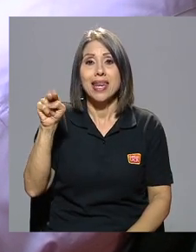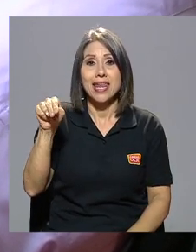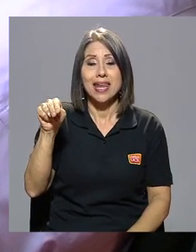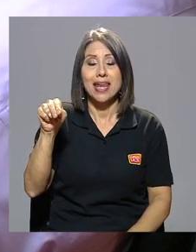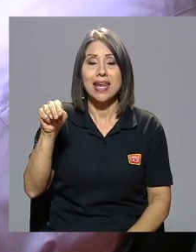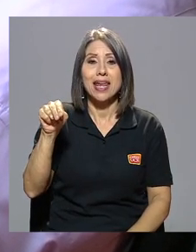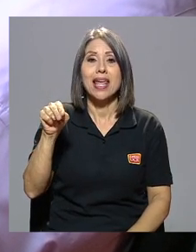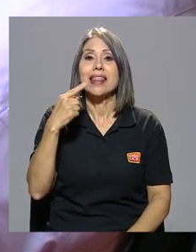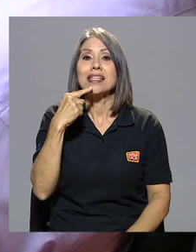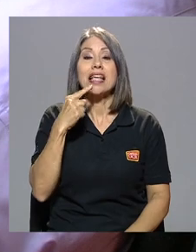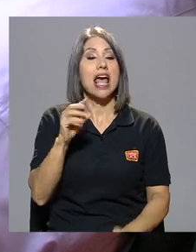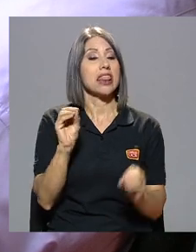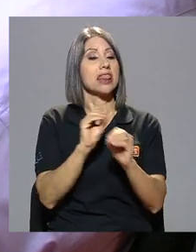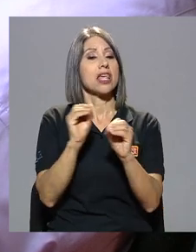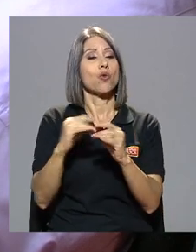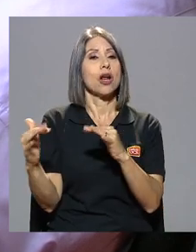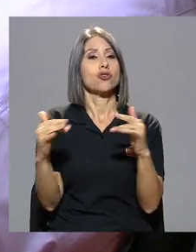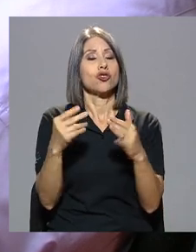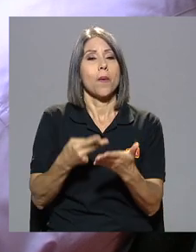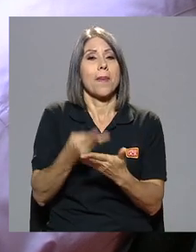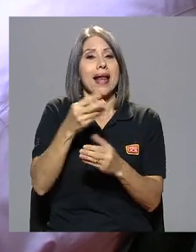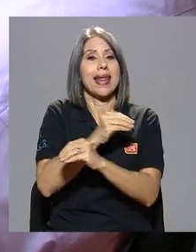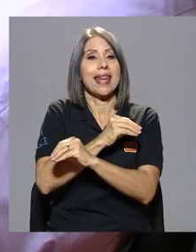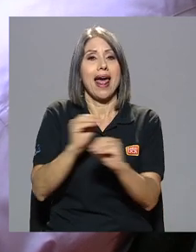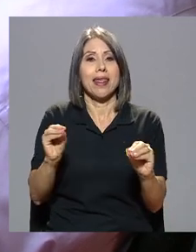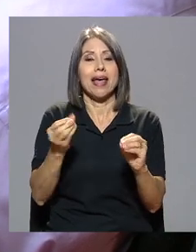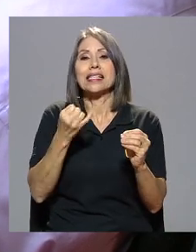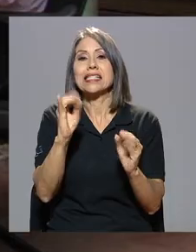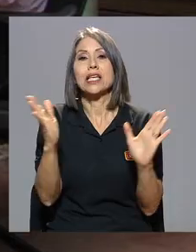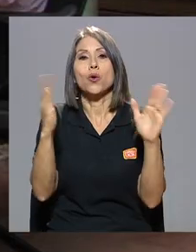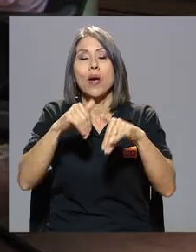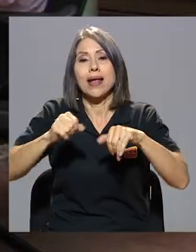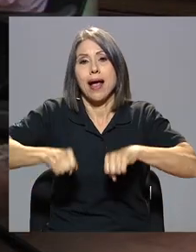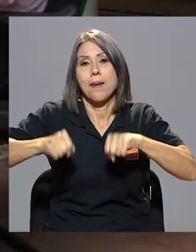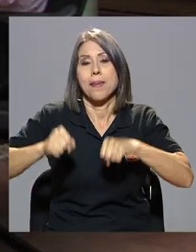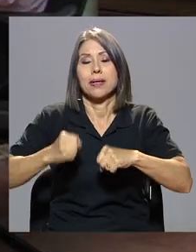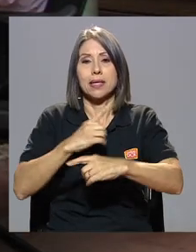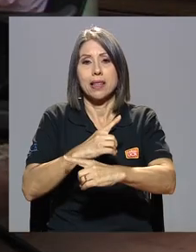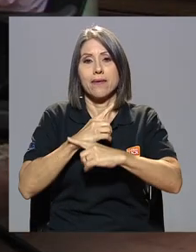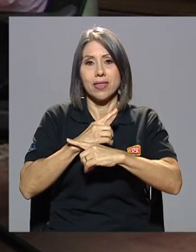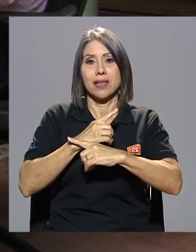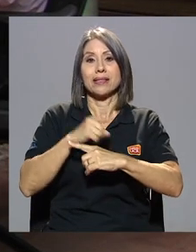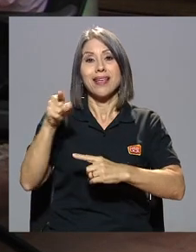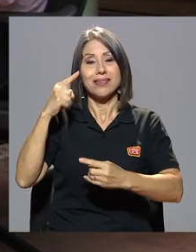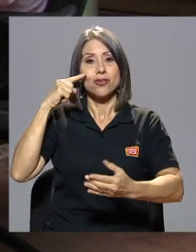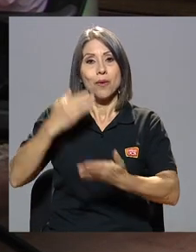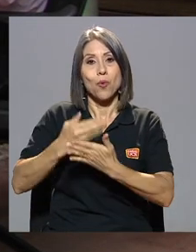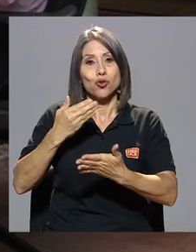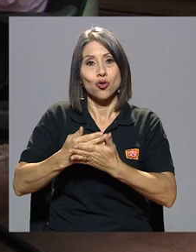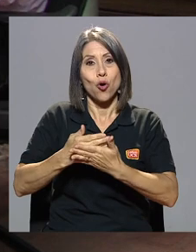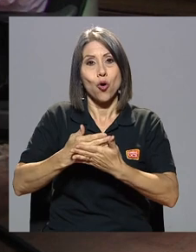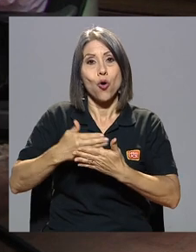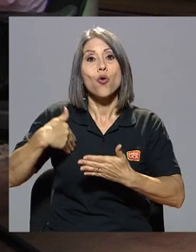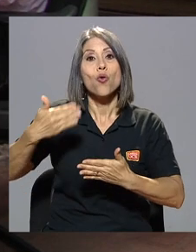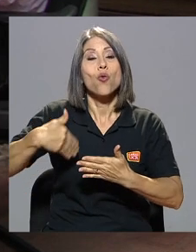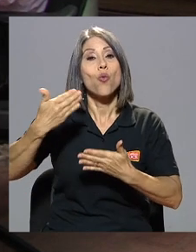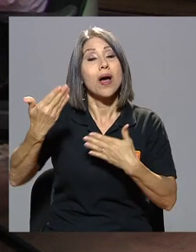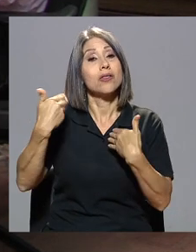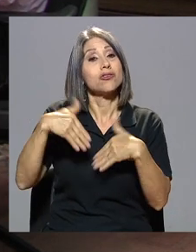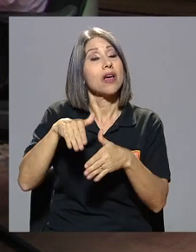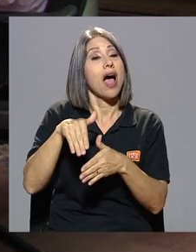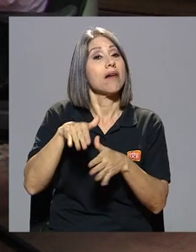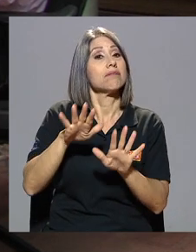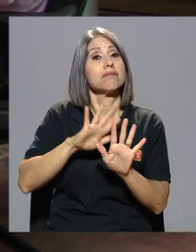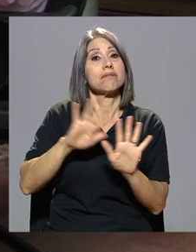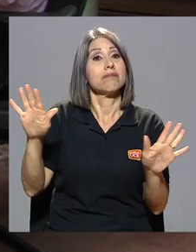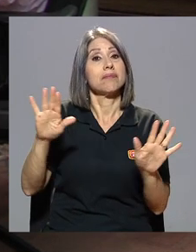revolución valía nada si no tenía capacidad de defenderse y eso se demostró cuando votaron a Allende